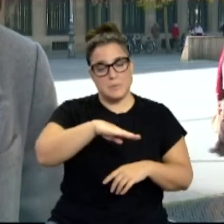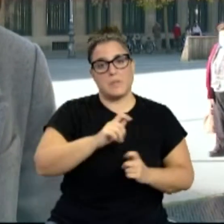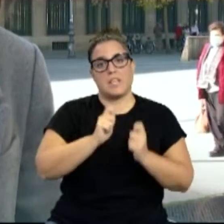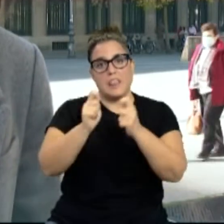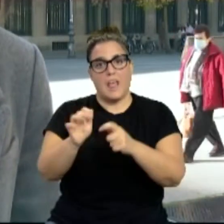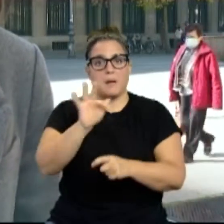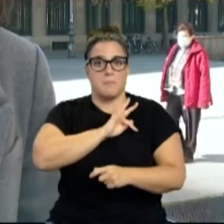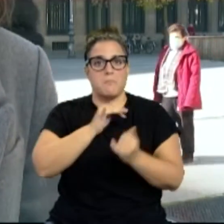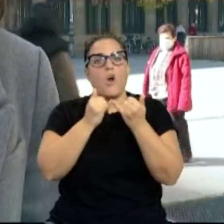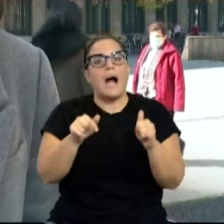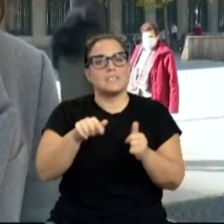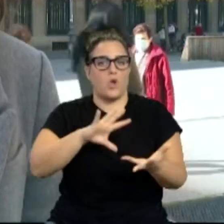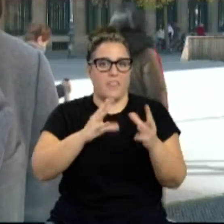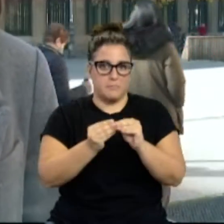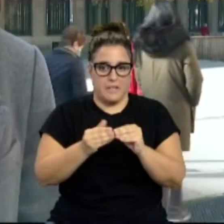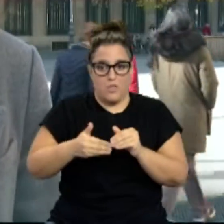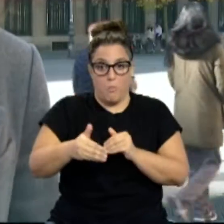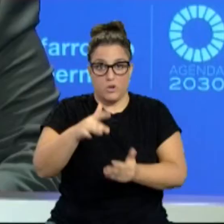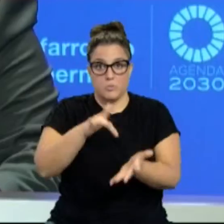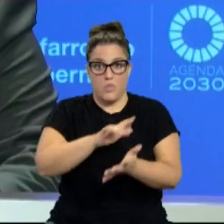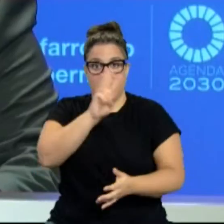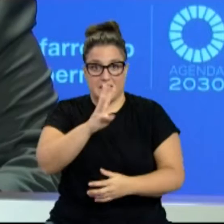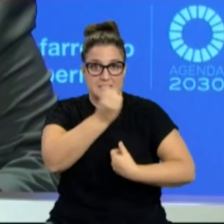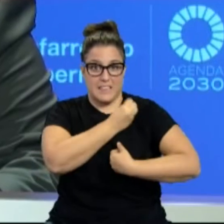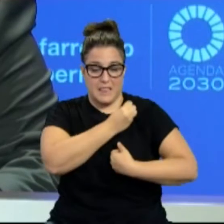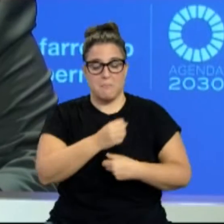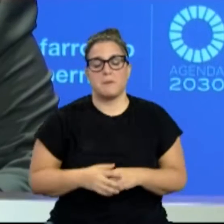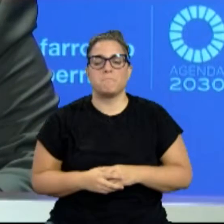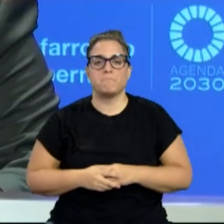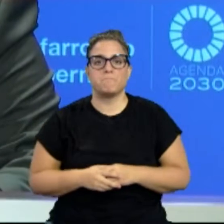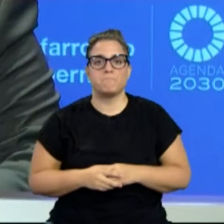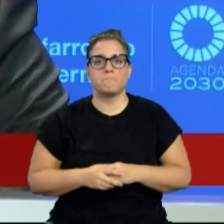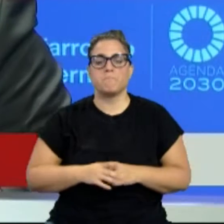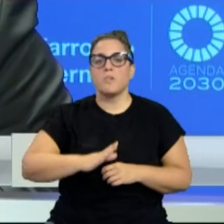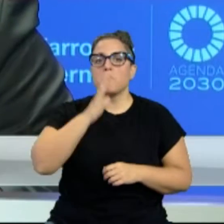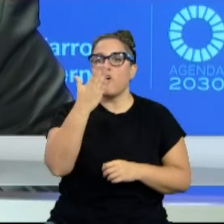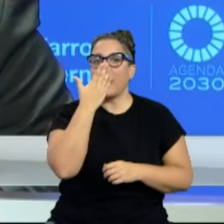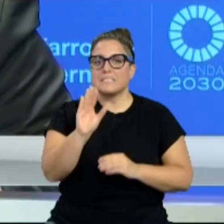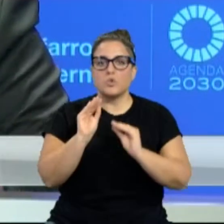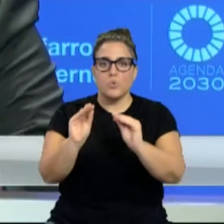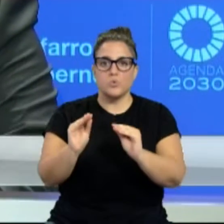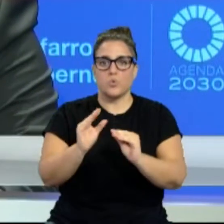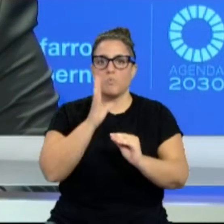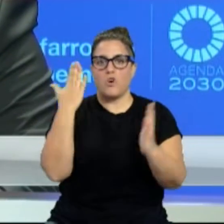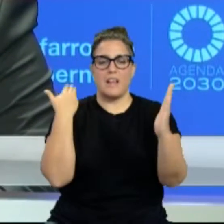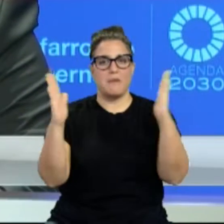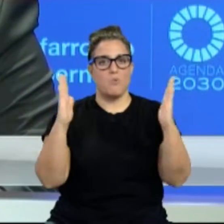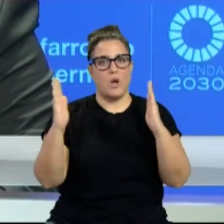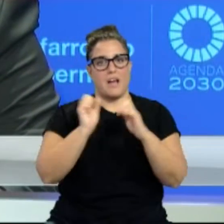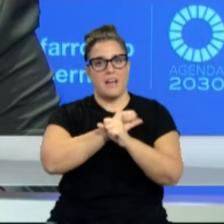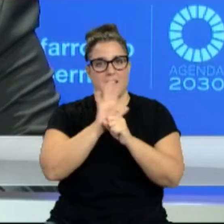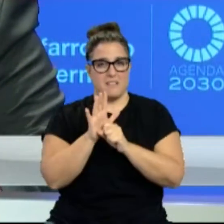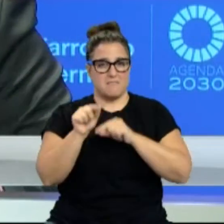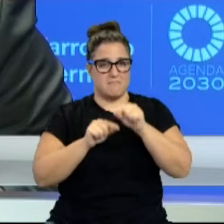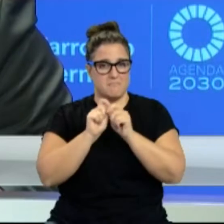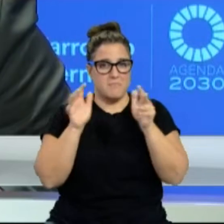sanitaria el próximo 3 de diciembre. Por su actitud durante la pandemia del COVID-19, con